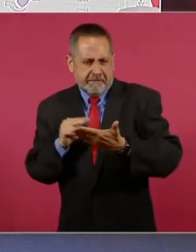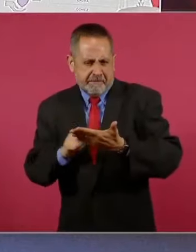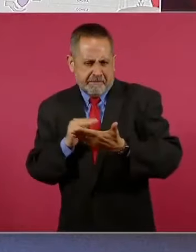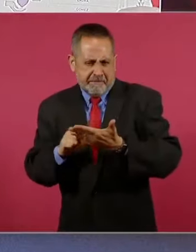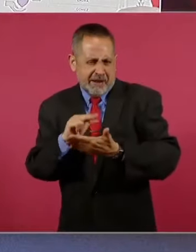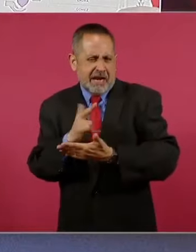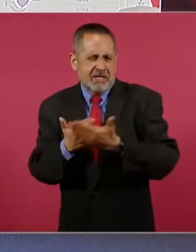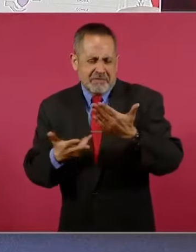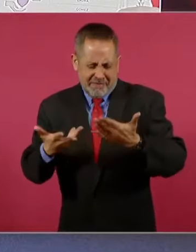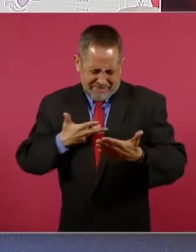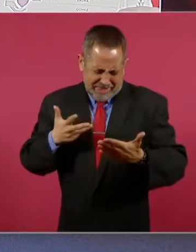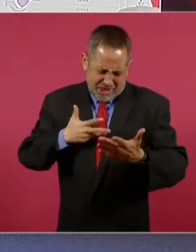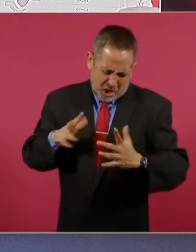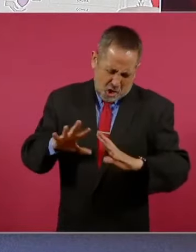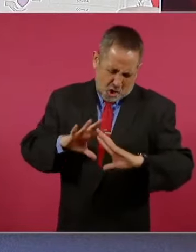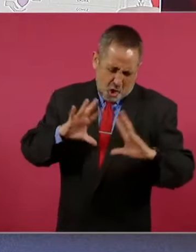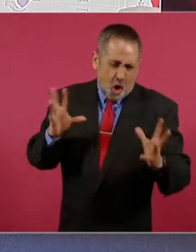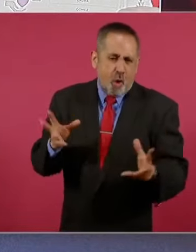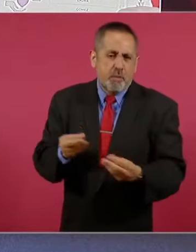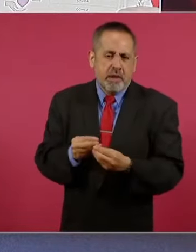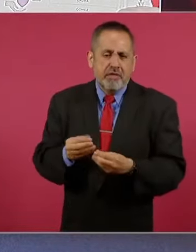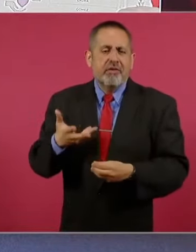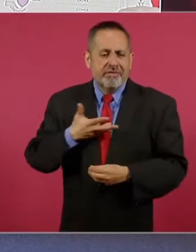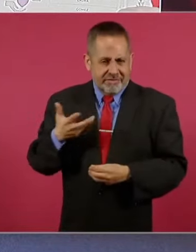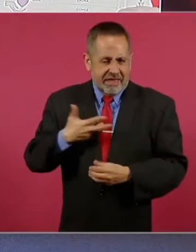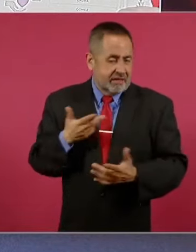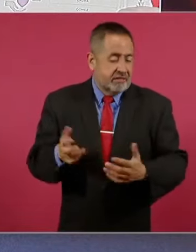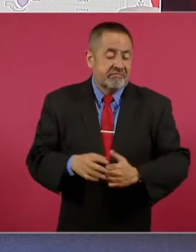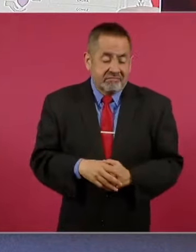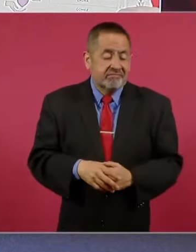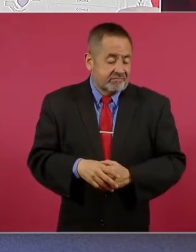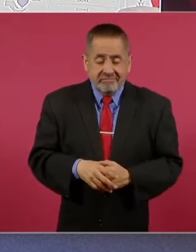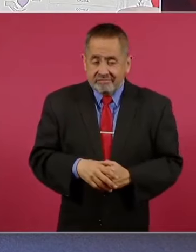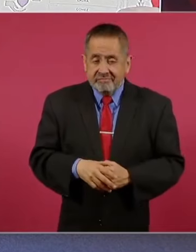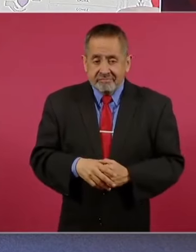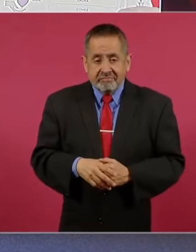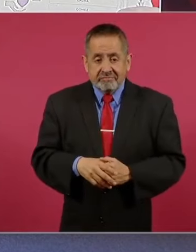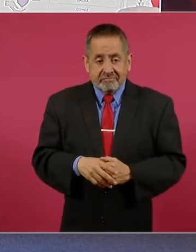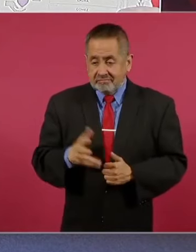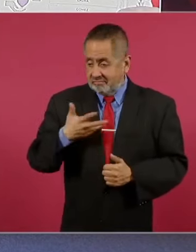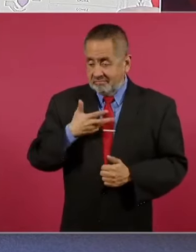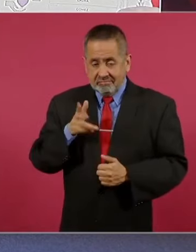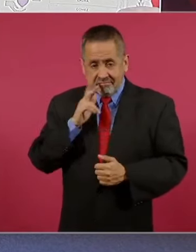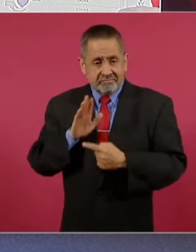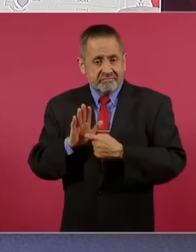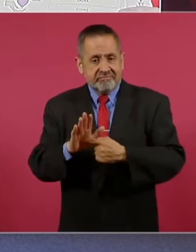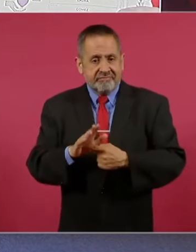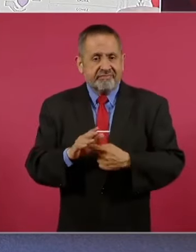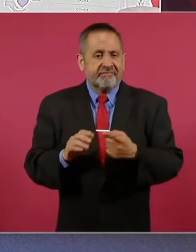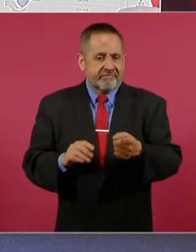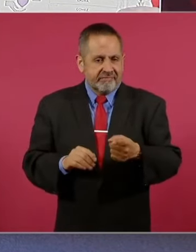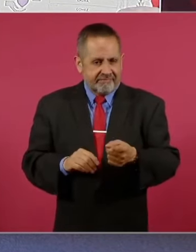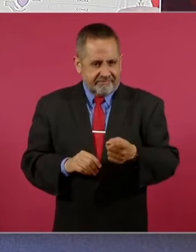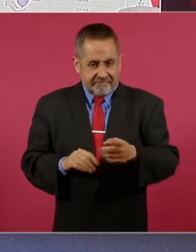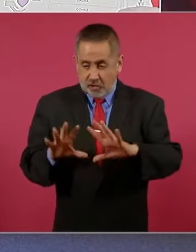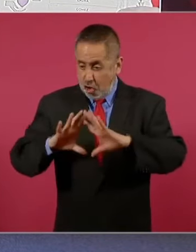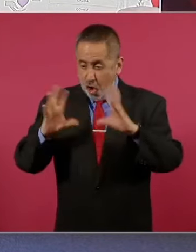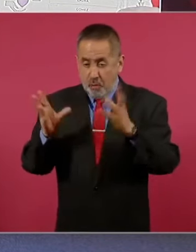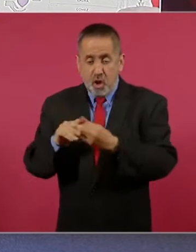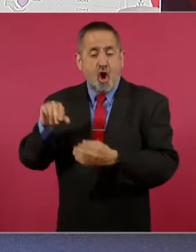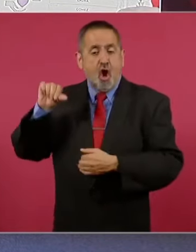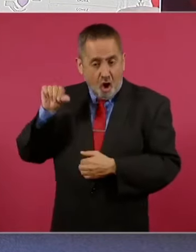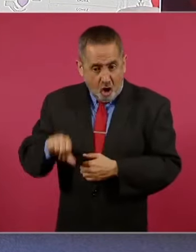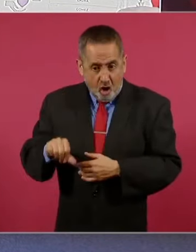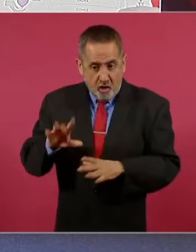recibieron el dinero, toda esa información hoy te va a